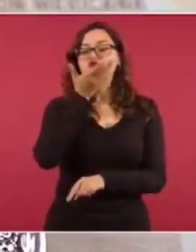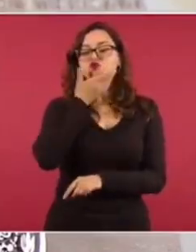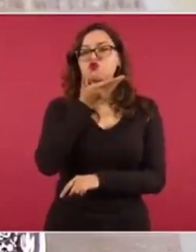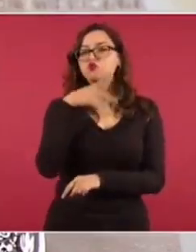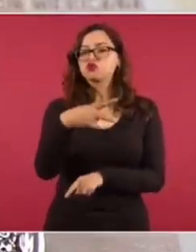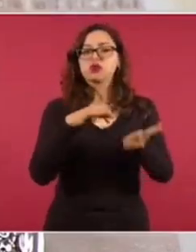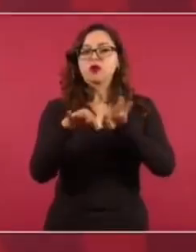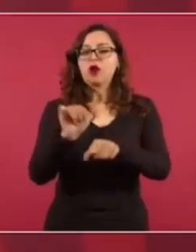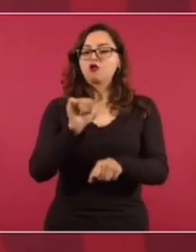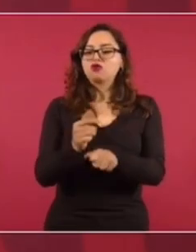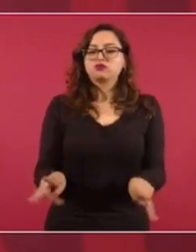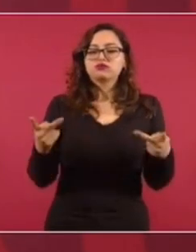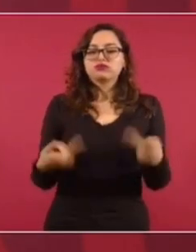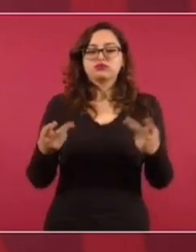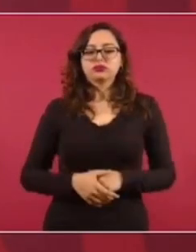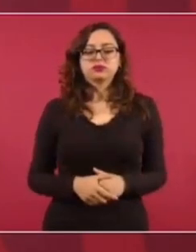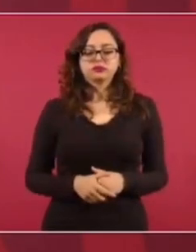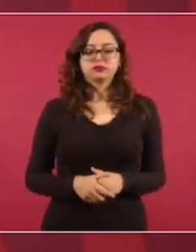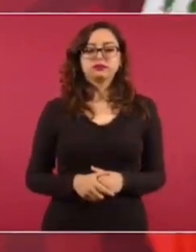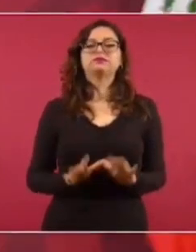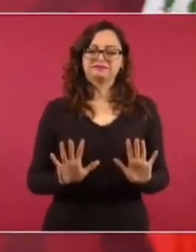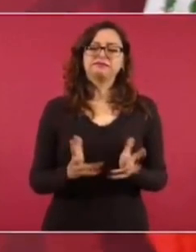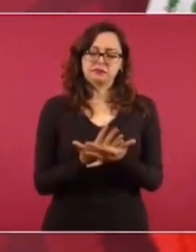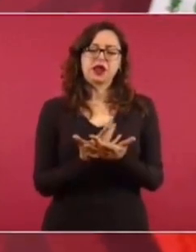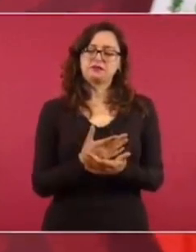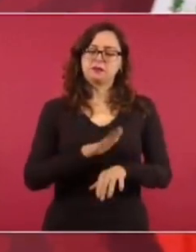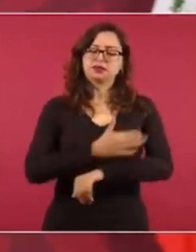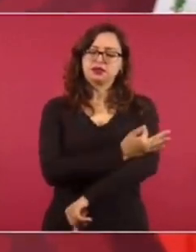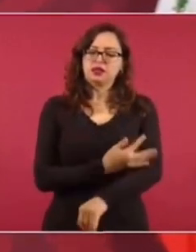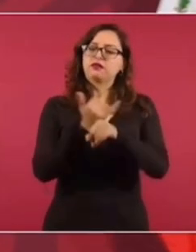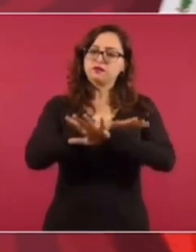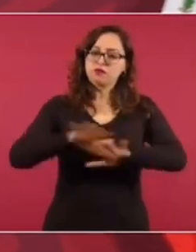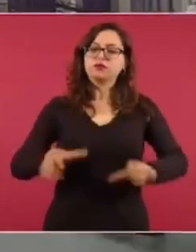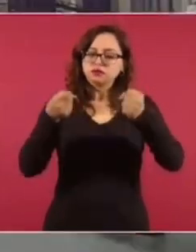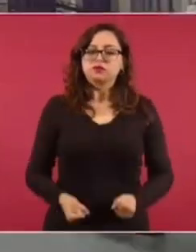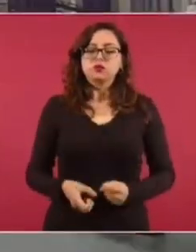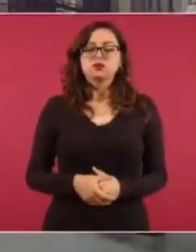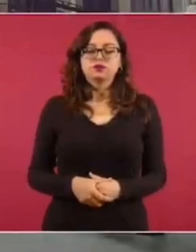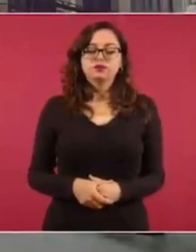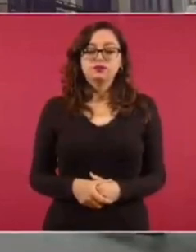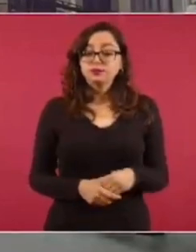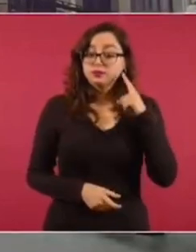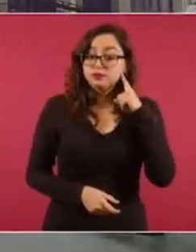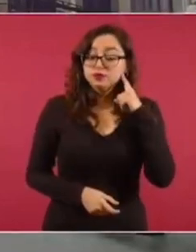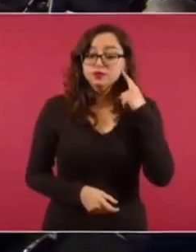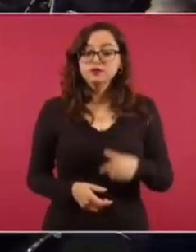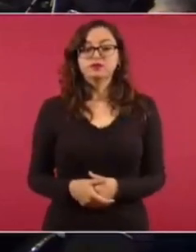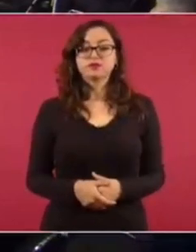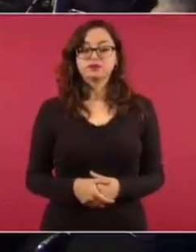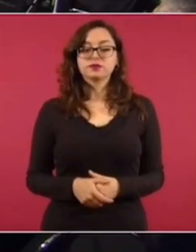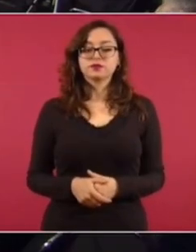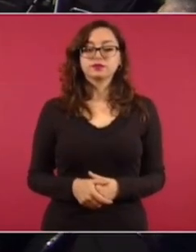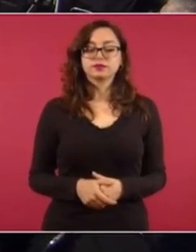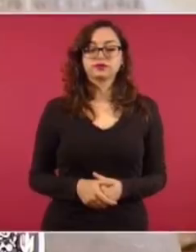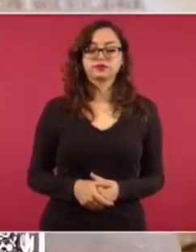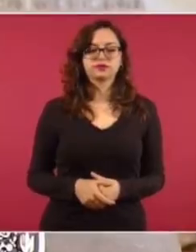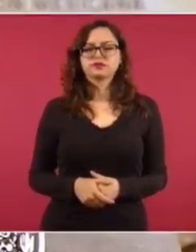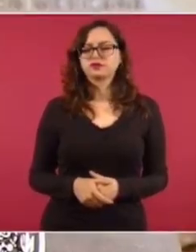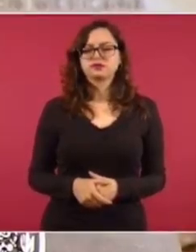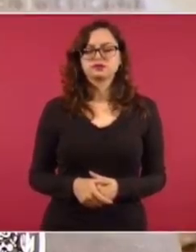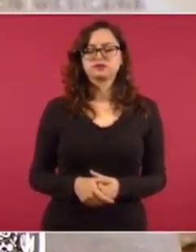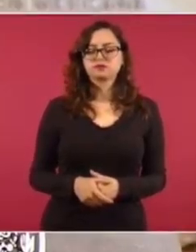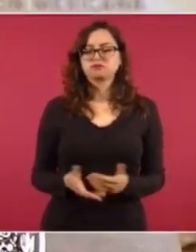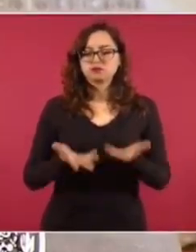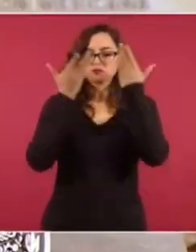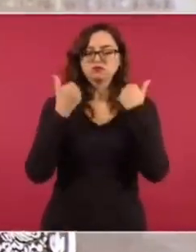vehículos. Pero vamos a esperar el informe. Eso es lo que puedo comentar. ¿Mande? ¿Los escoltas eran de la Ciudad de México? No tengo información sobre